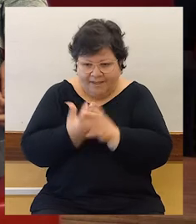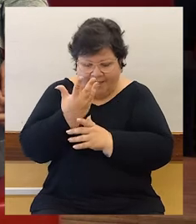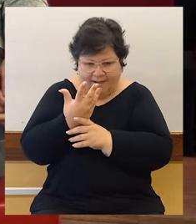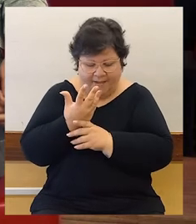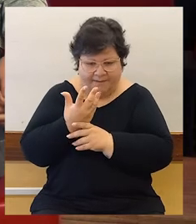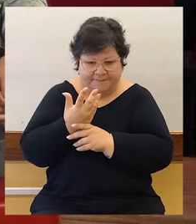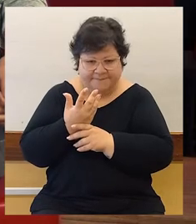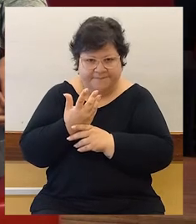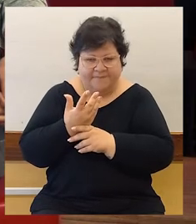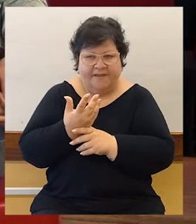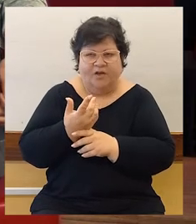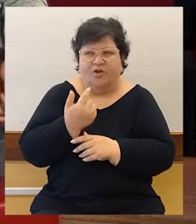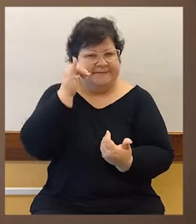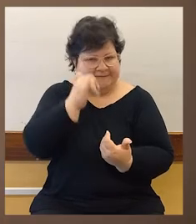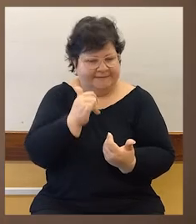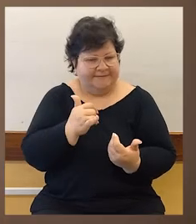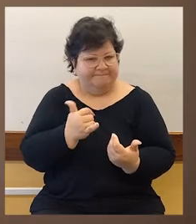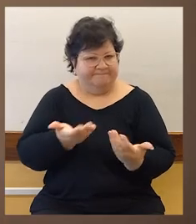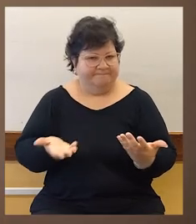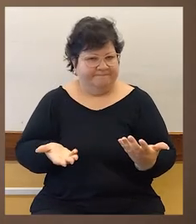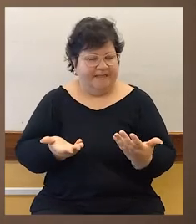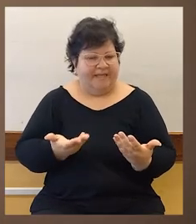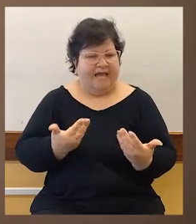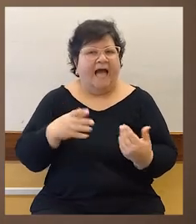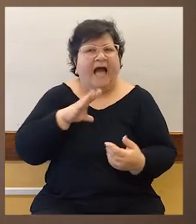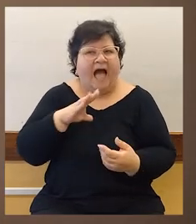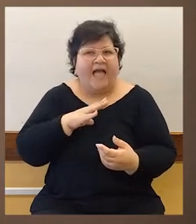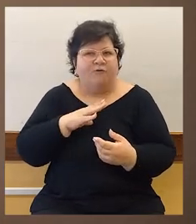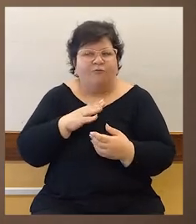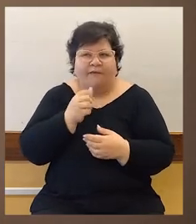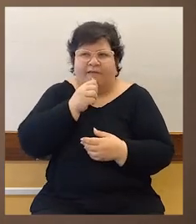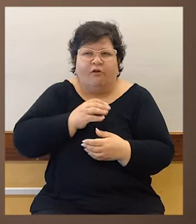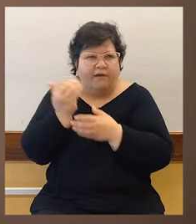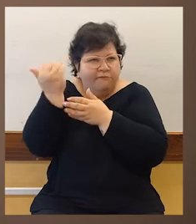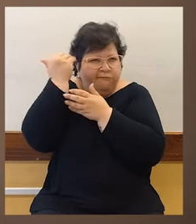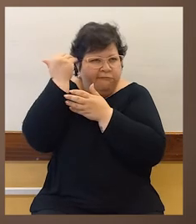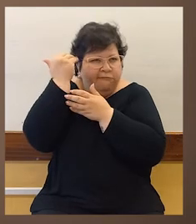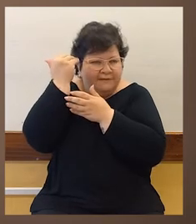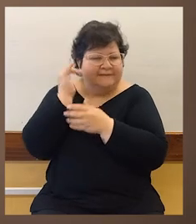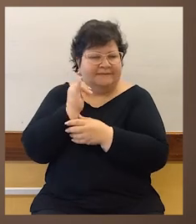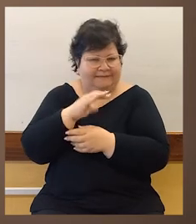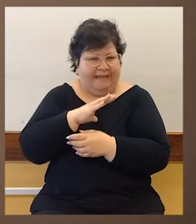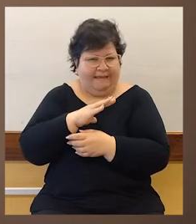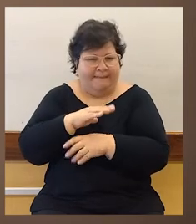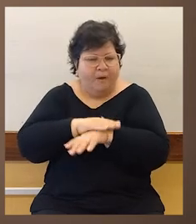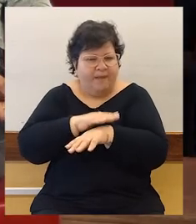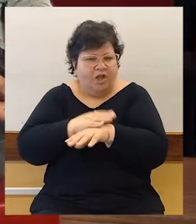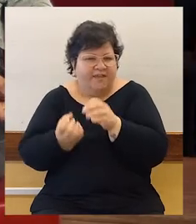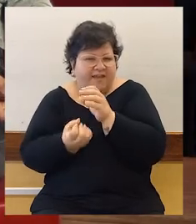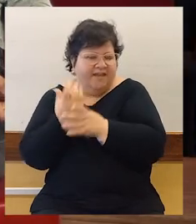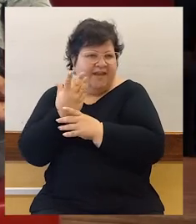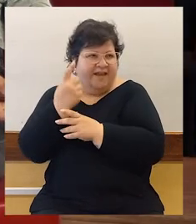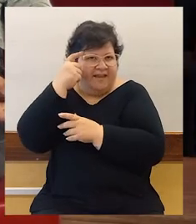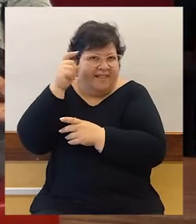en esto que hablábamos hoy de las emociones, tenemos un inconsciente y una historia, y a la hora de crear está ahí. La idea